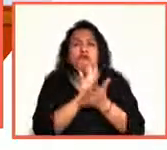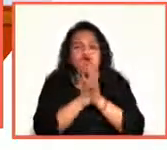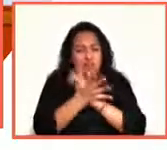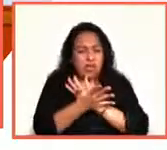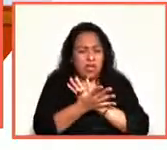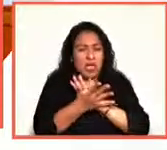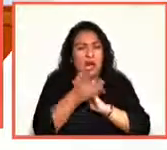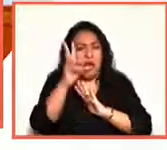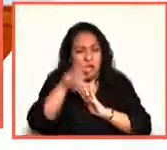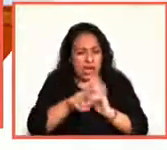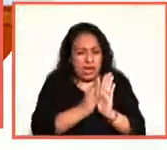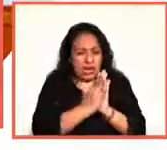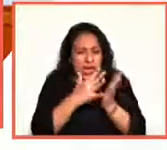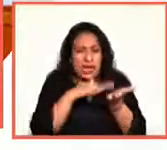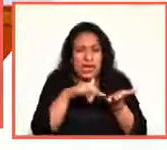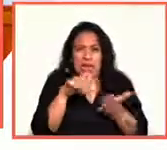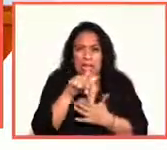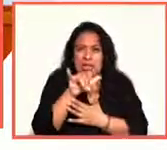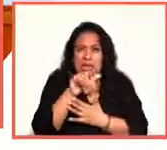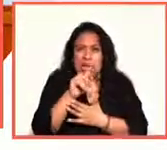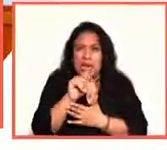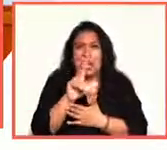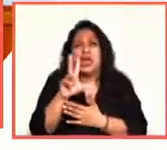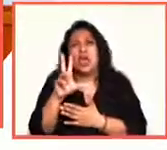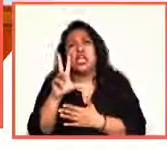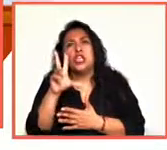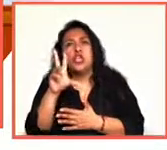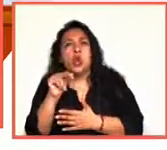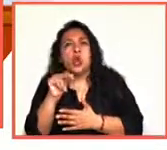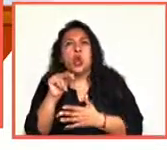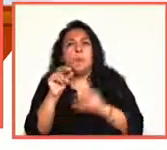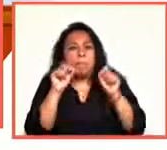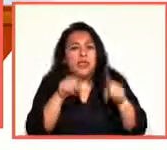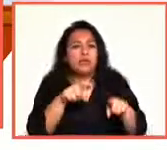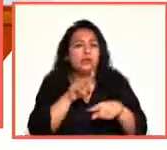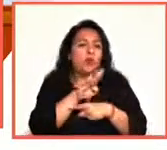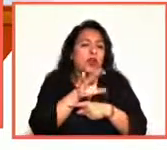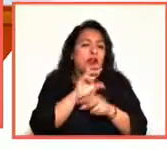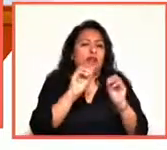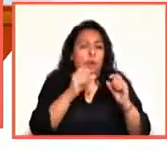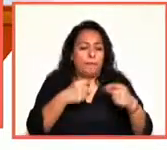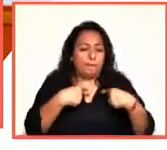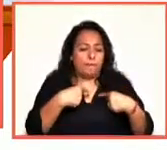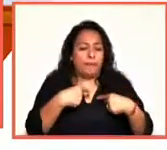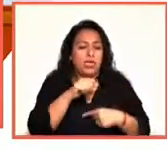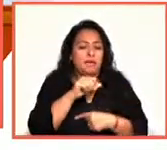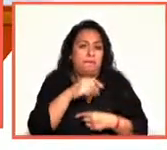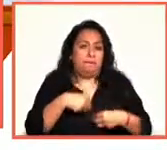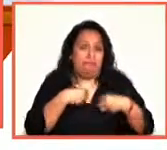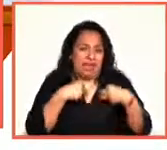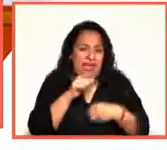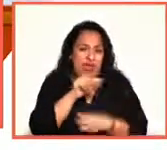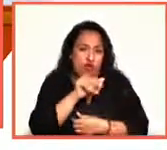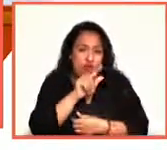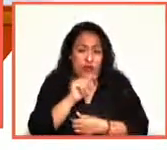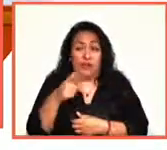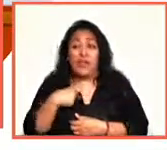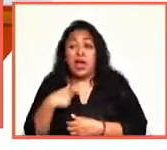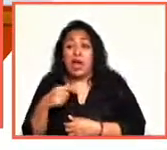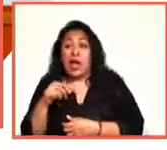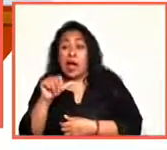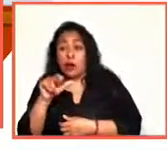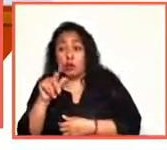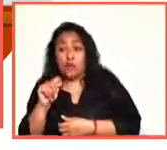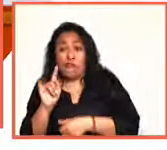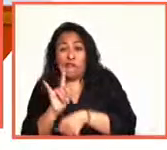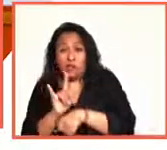y trascienda la biografía o la autobiografía, en este caso. Entonces, incluso la autoficción tiene que tener un componente